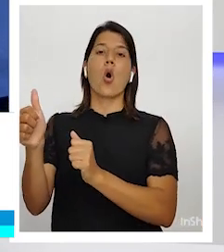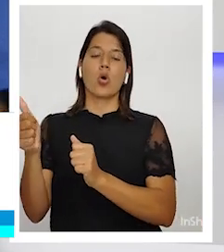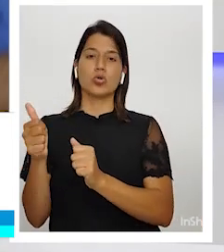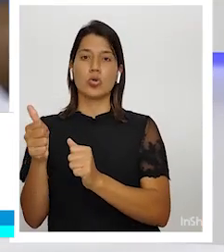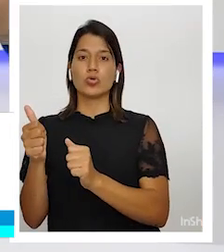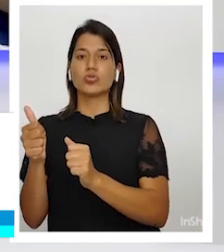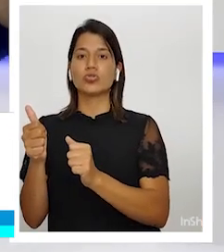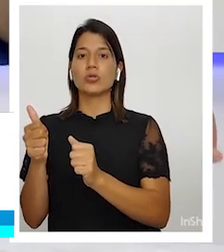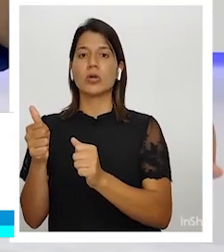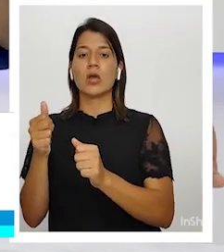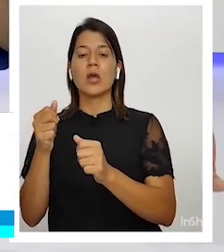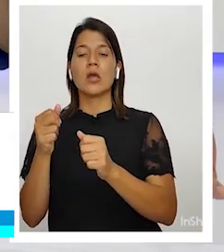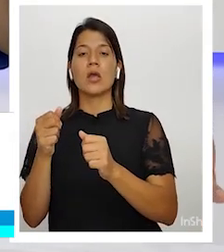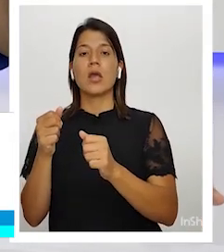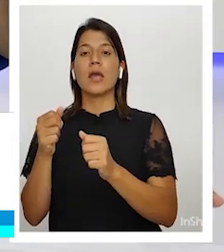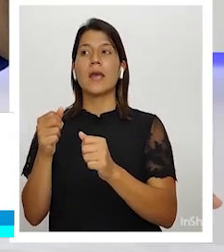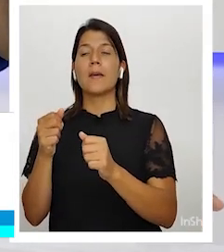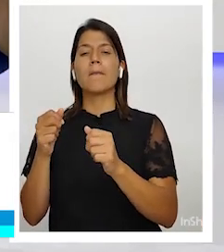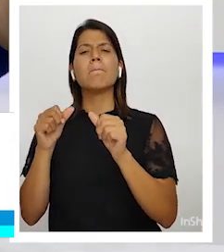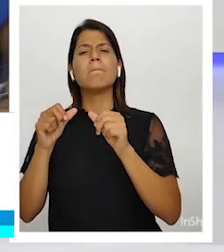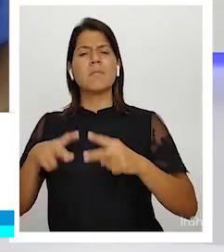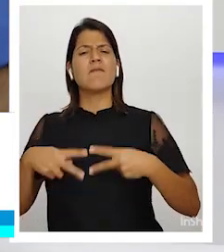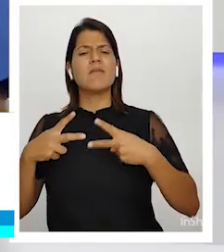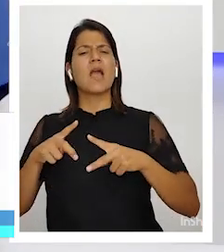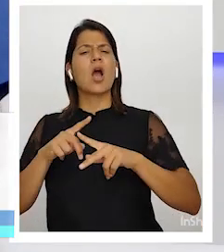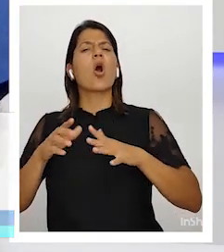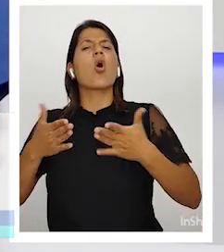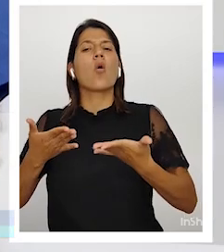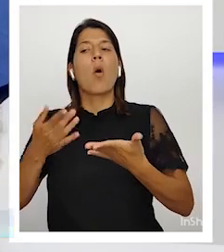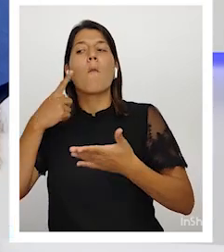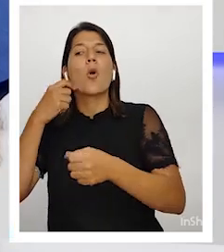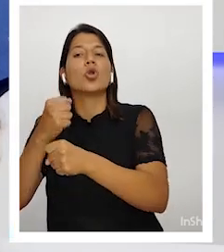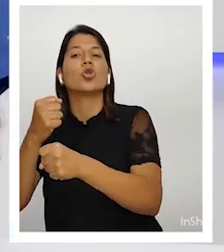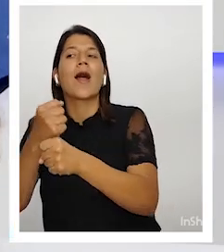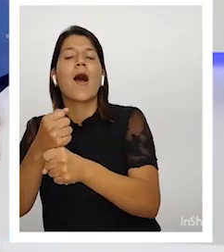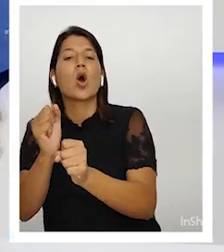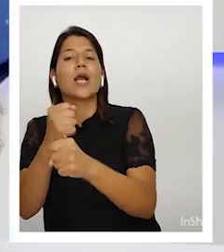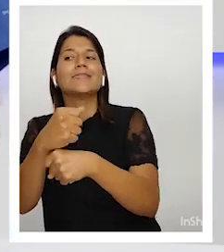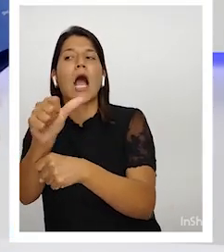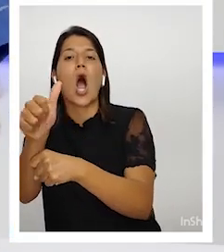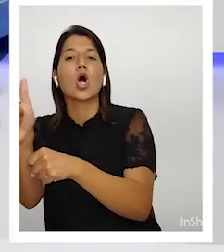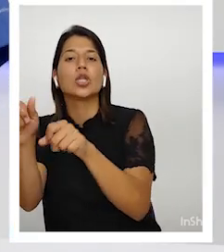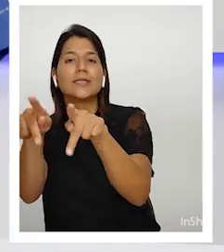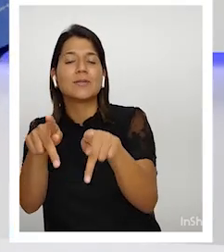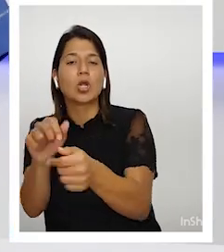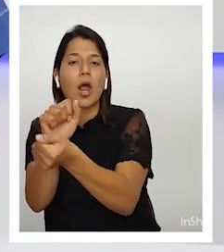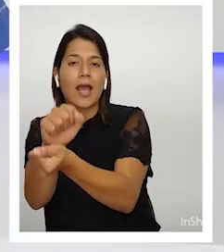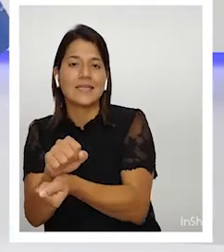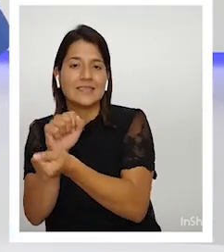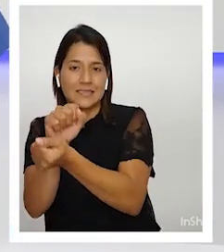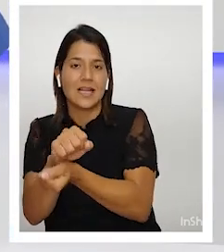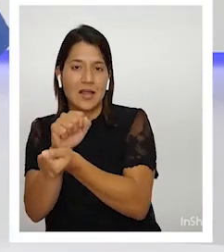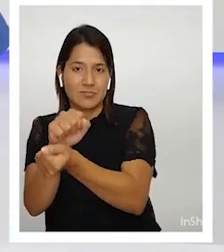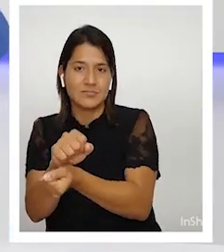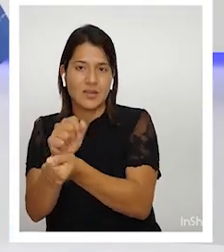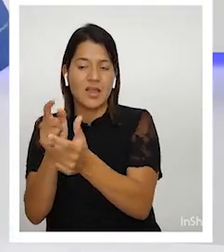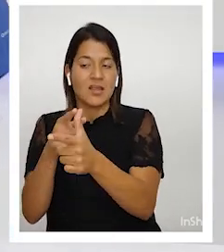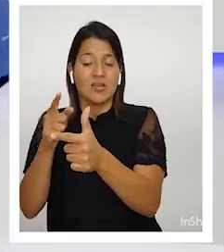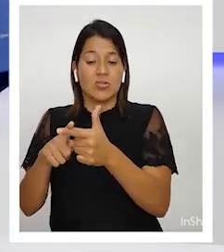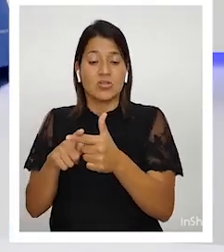esclavos y de los siervos. Esos no aprendieron a trabajar, más aún, a despreciar el trabajo.